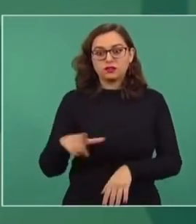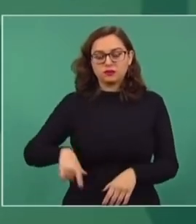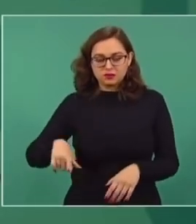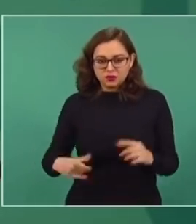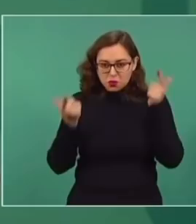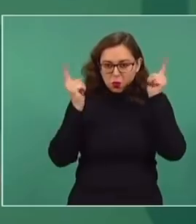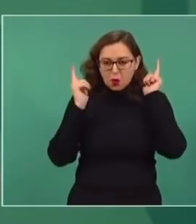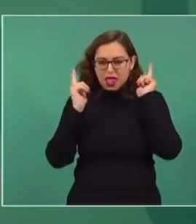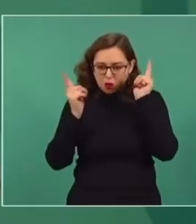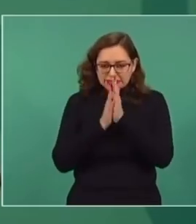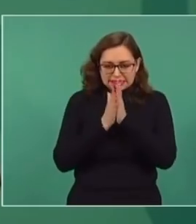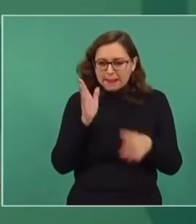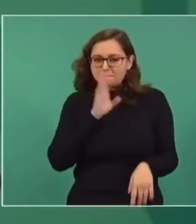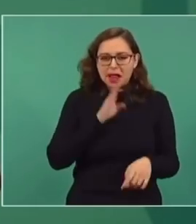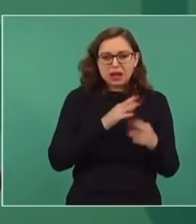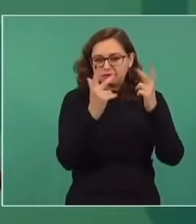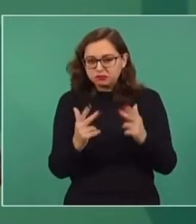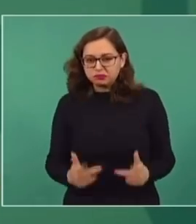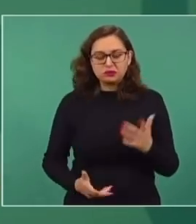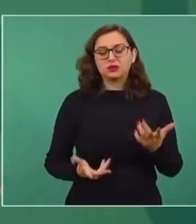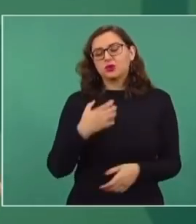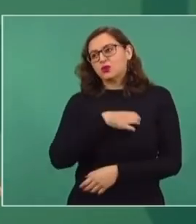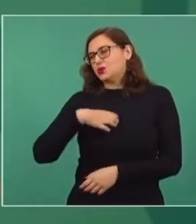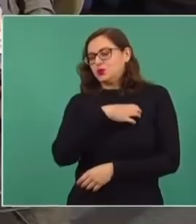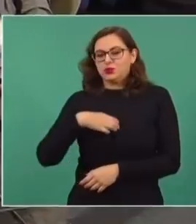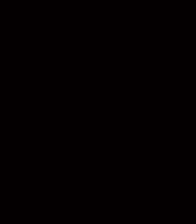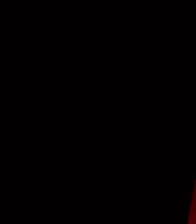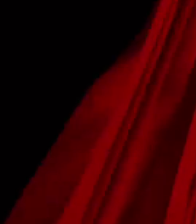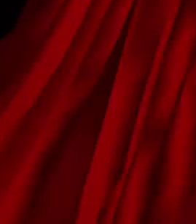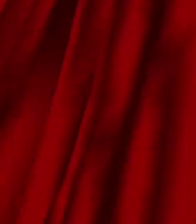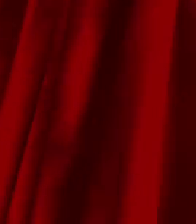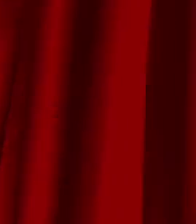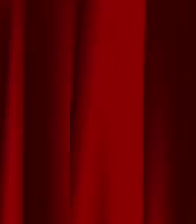tomaran el palacio y que destruyeran y serían felices los medios.